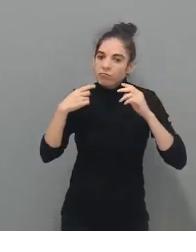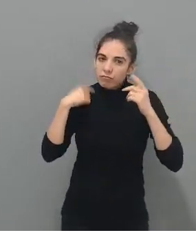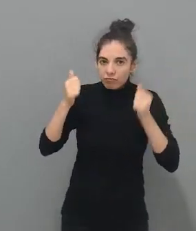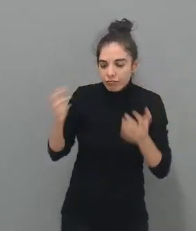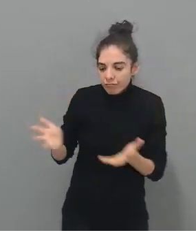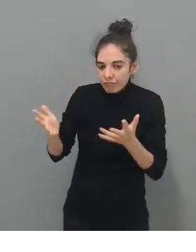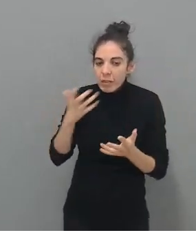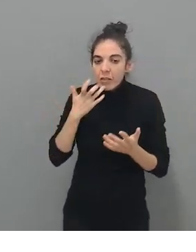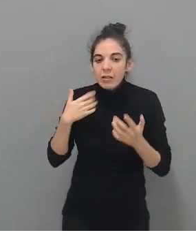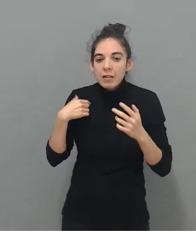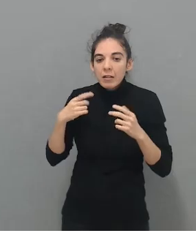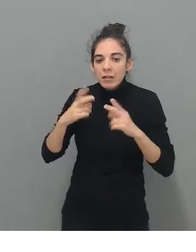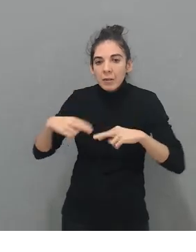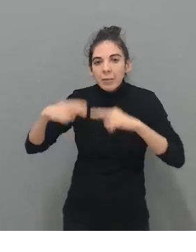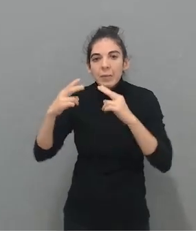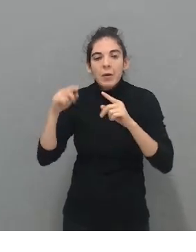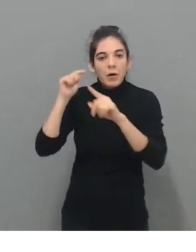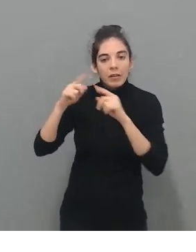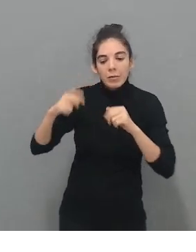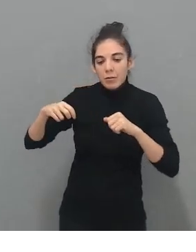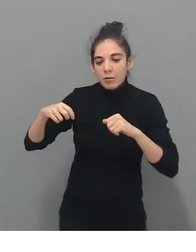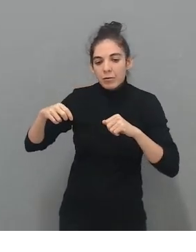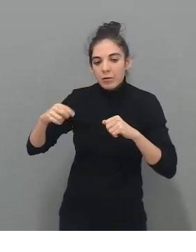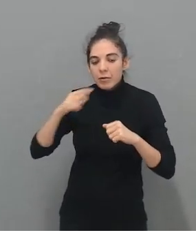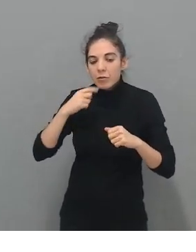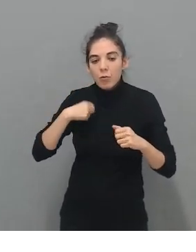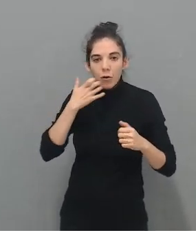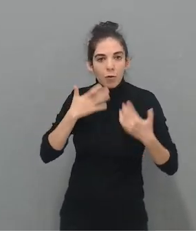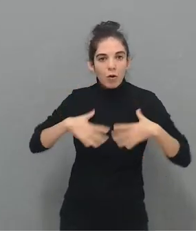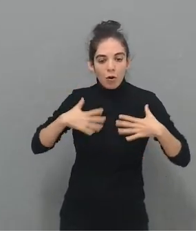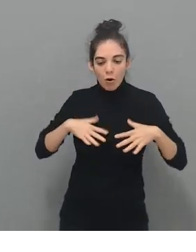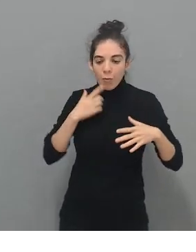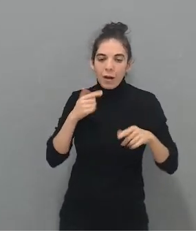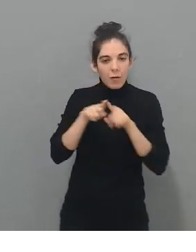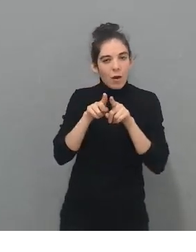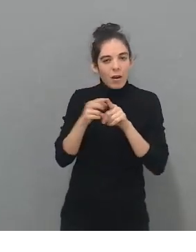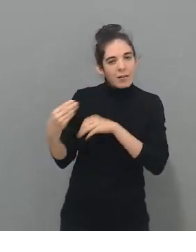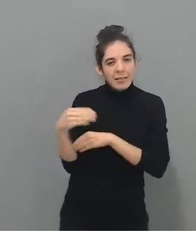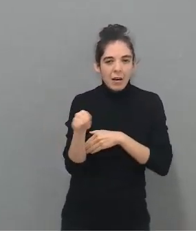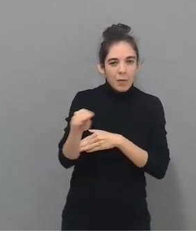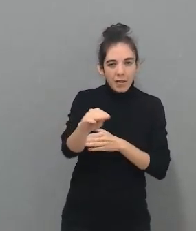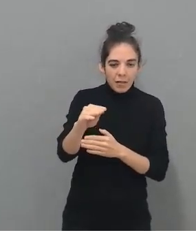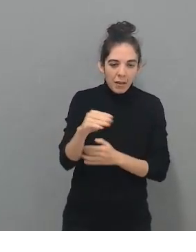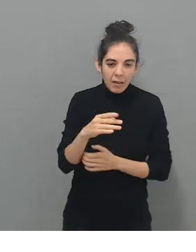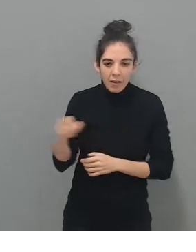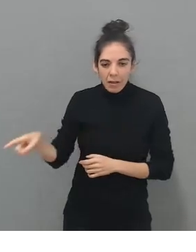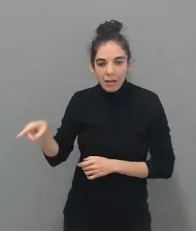de pie, tuviese fuerza en sus caderas. Yo me disfrazaba de serpiente, a ella la disfrazaba de cocodrilo para que toda la terapia